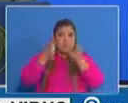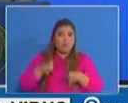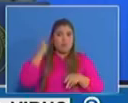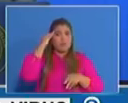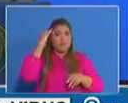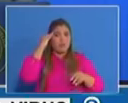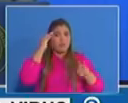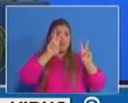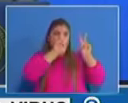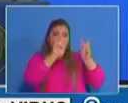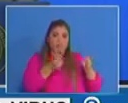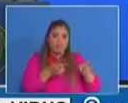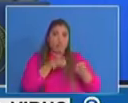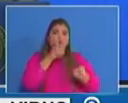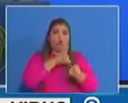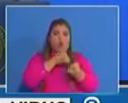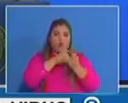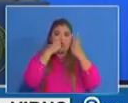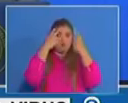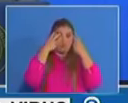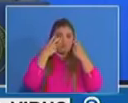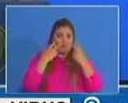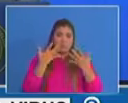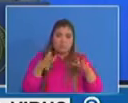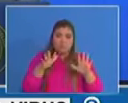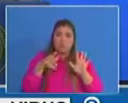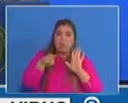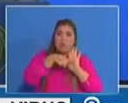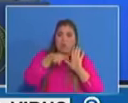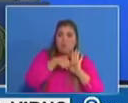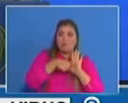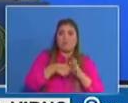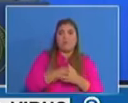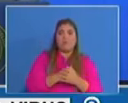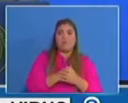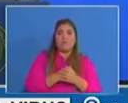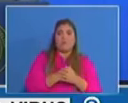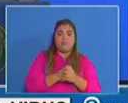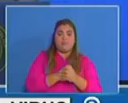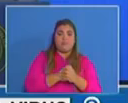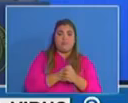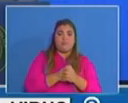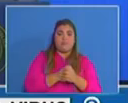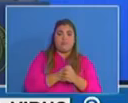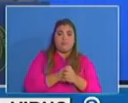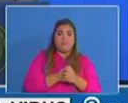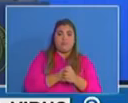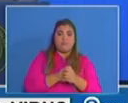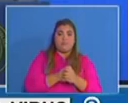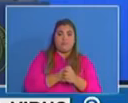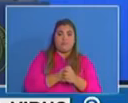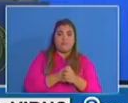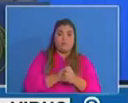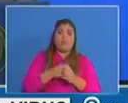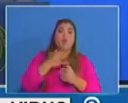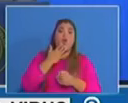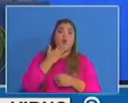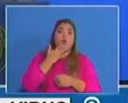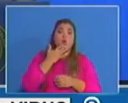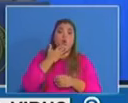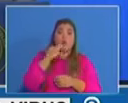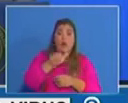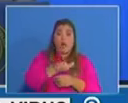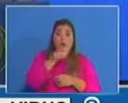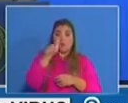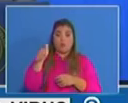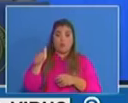recuperación clínica entonces ¿qué es lo que observamos acá? en las barras azules que están en la parte